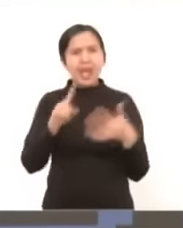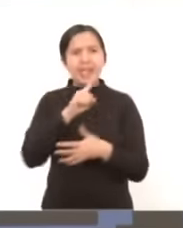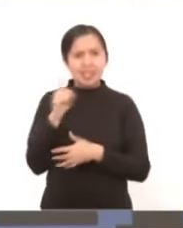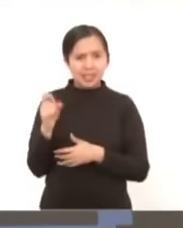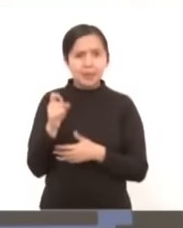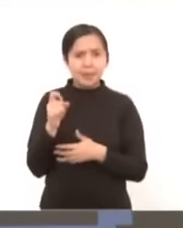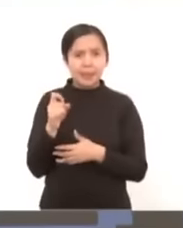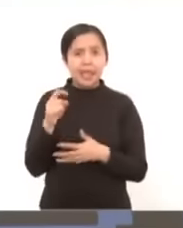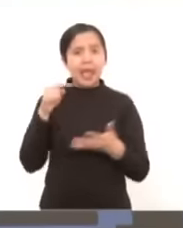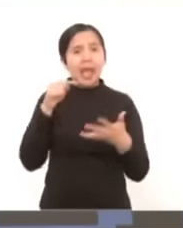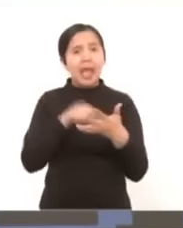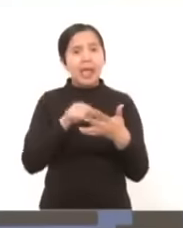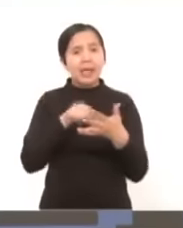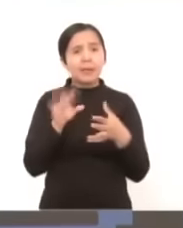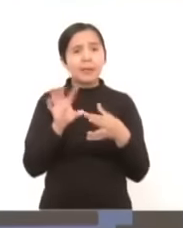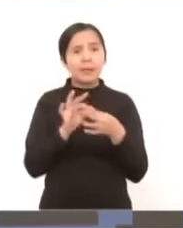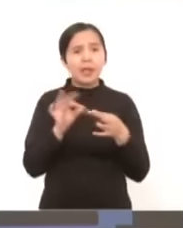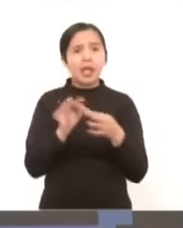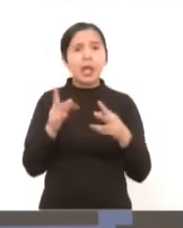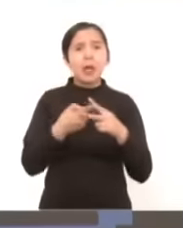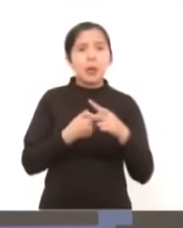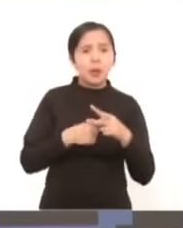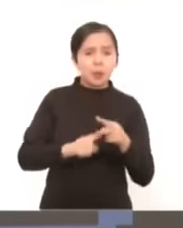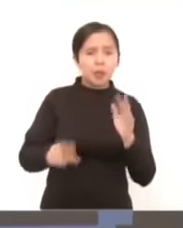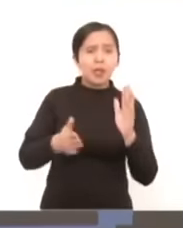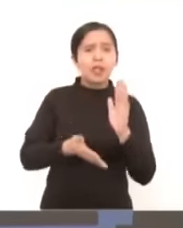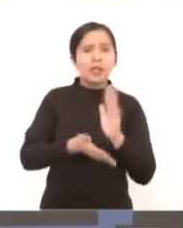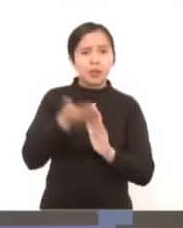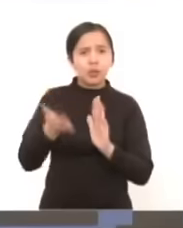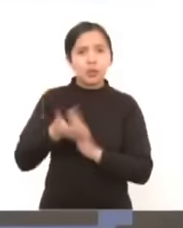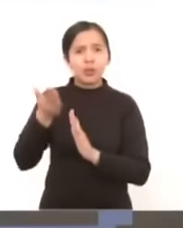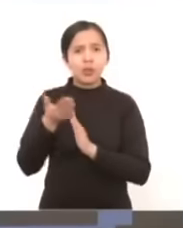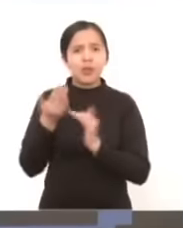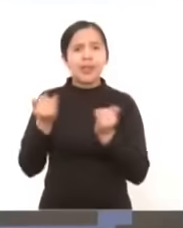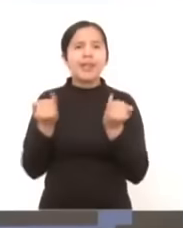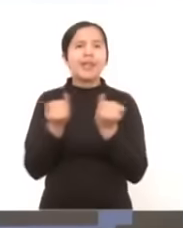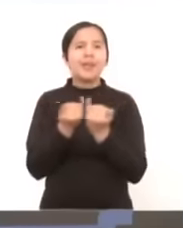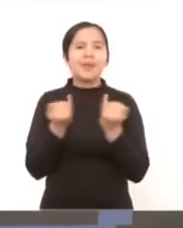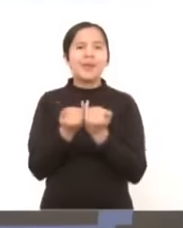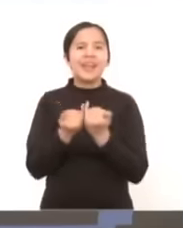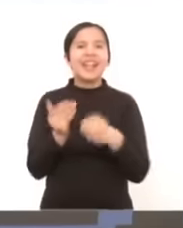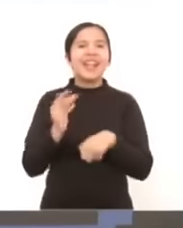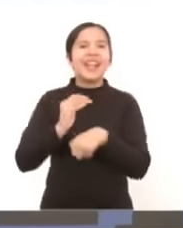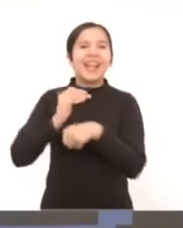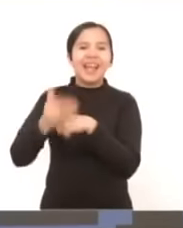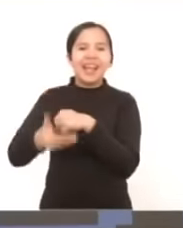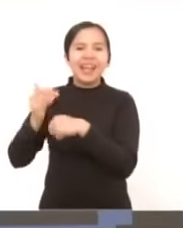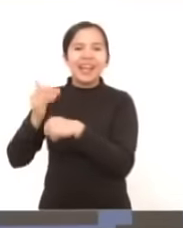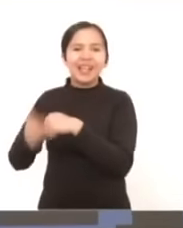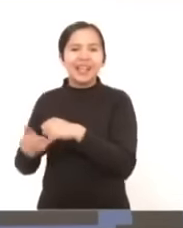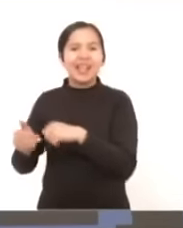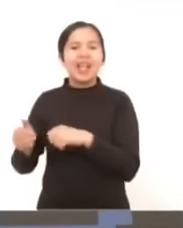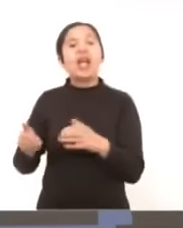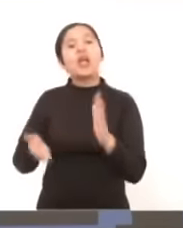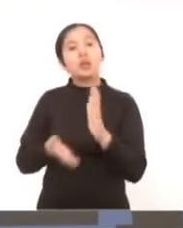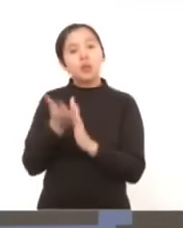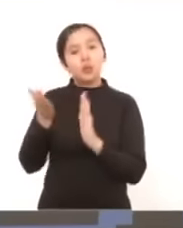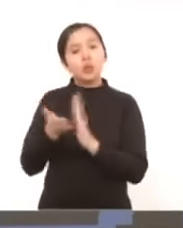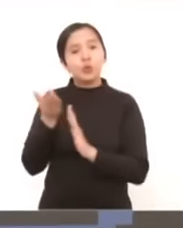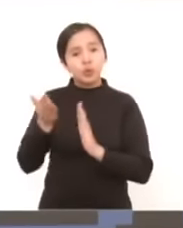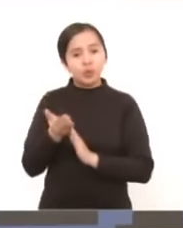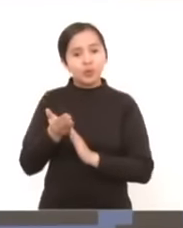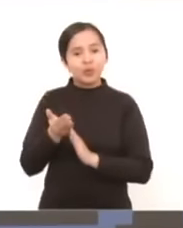está el inicio de una serie de obras y también la conclusión de una serie de obras y